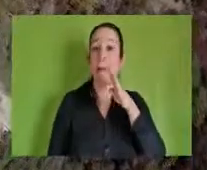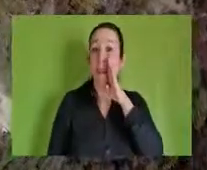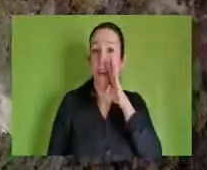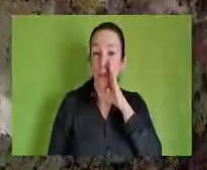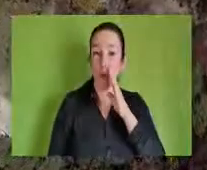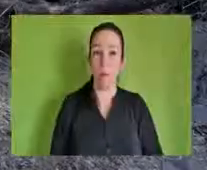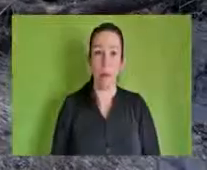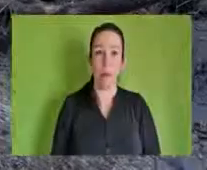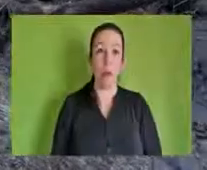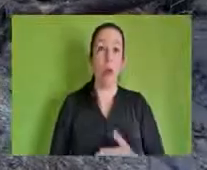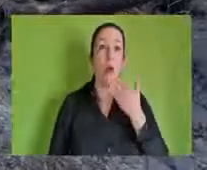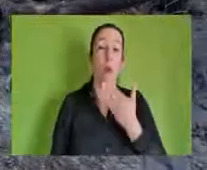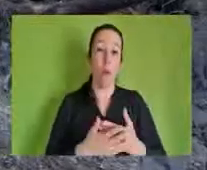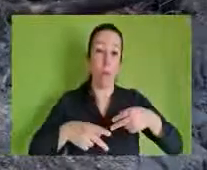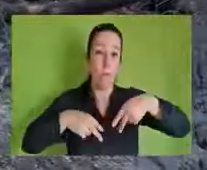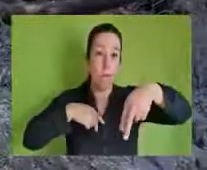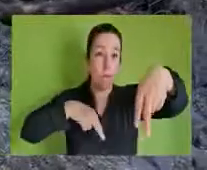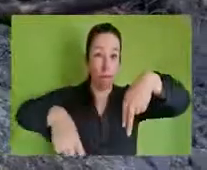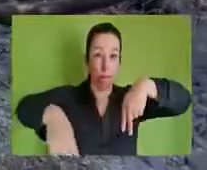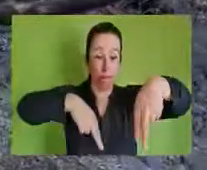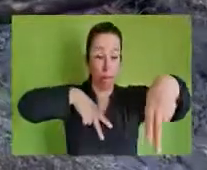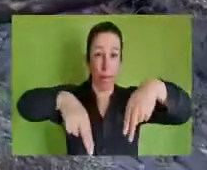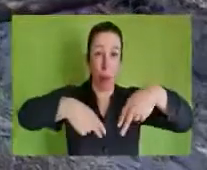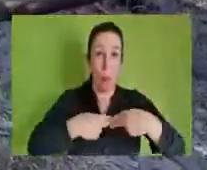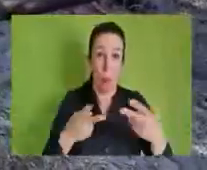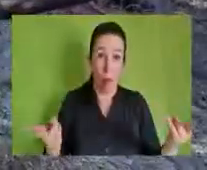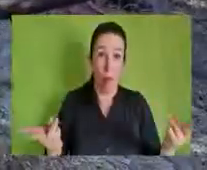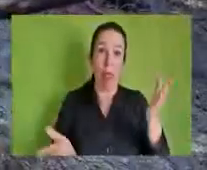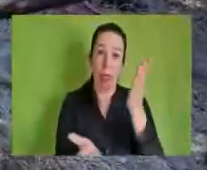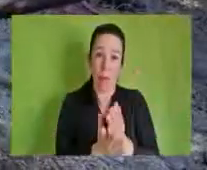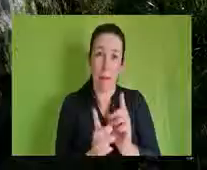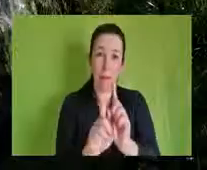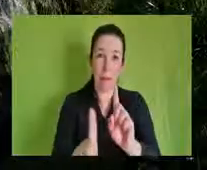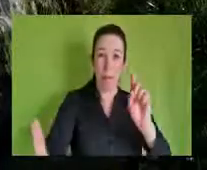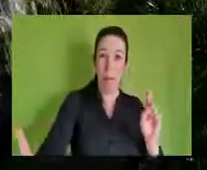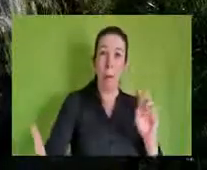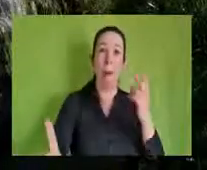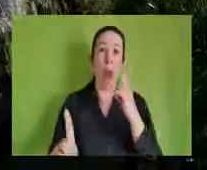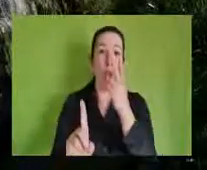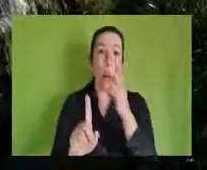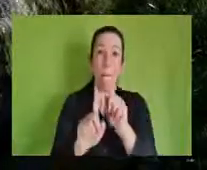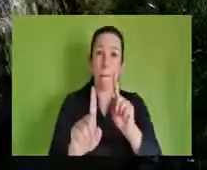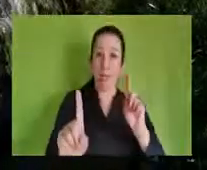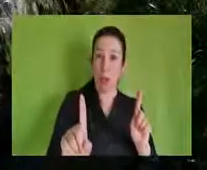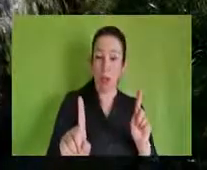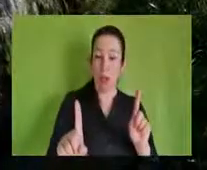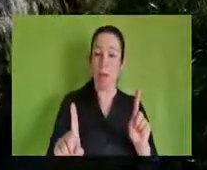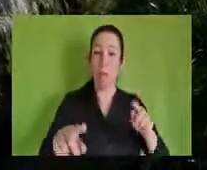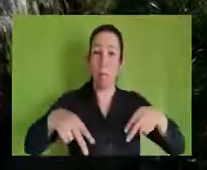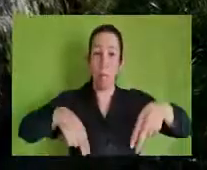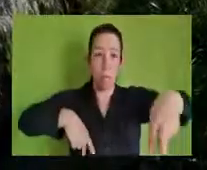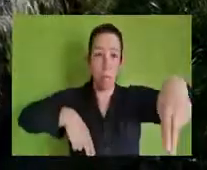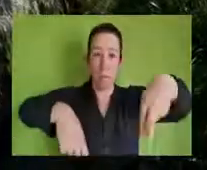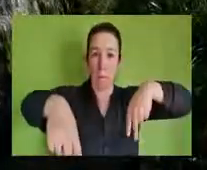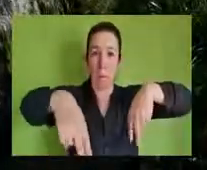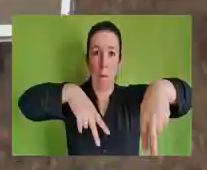higiénicos. Al circular por las diferentes áreas de uso público debe mantener una distancia social de a lo menos 2 metros, con las personas